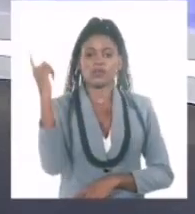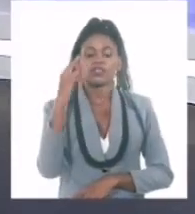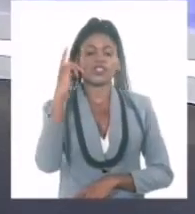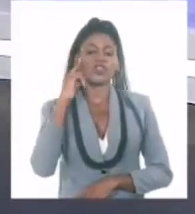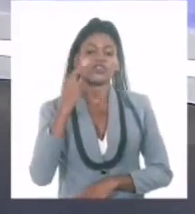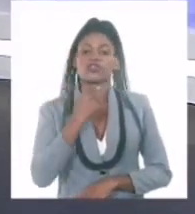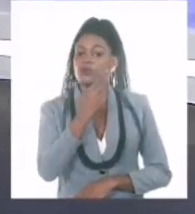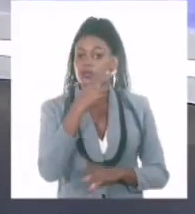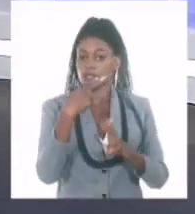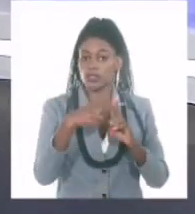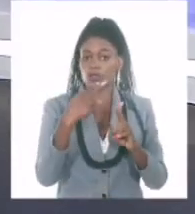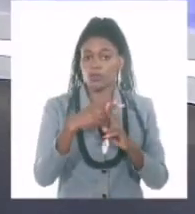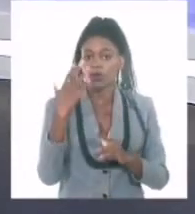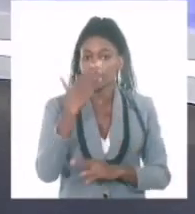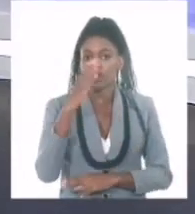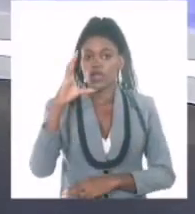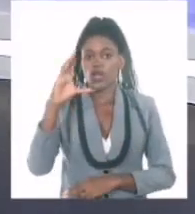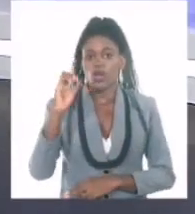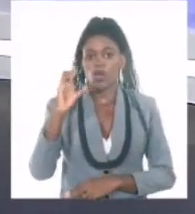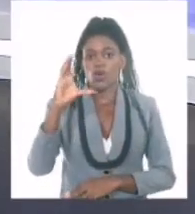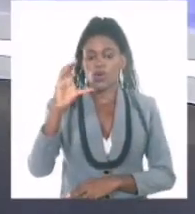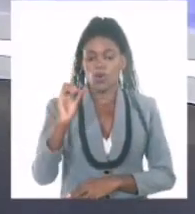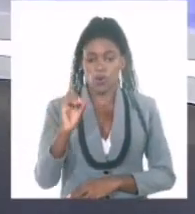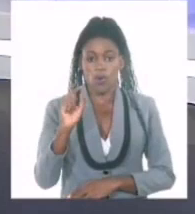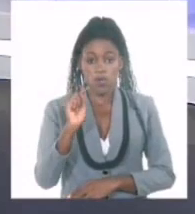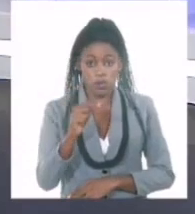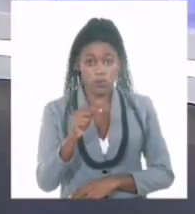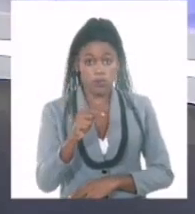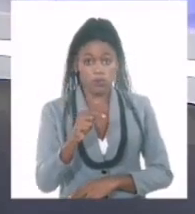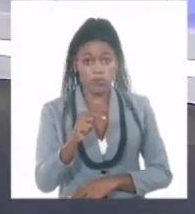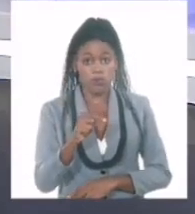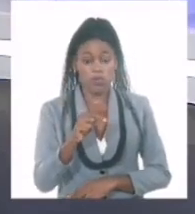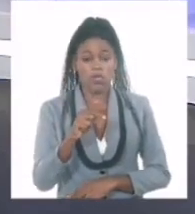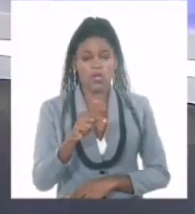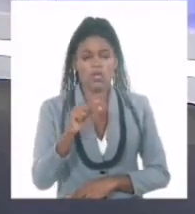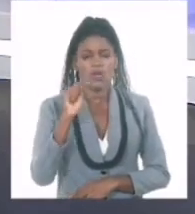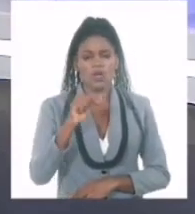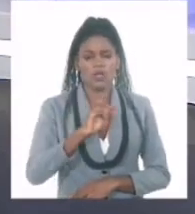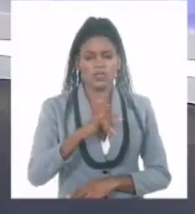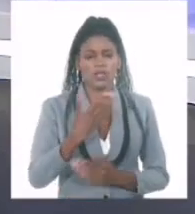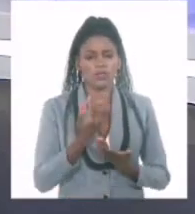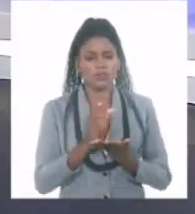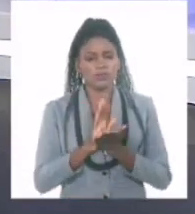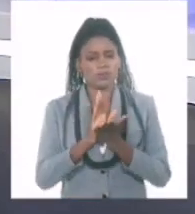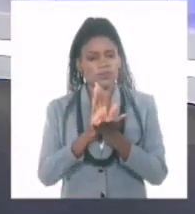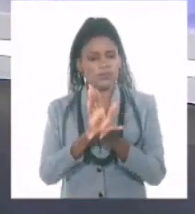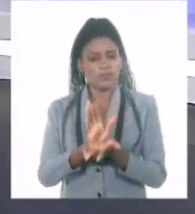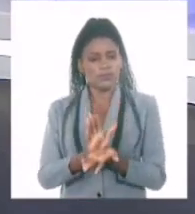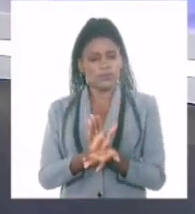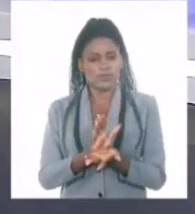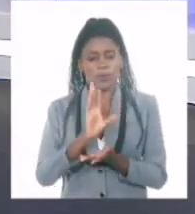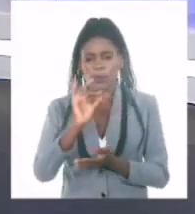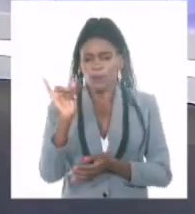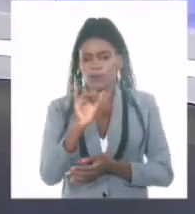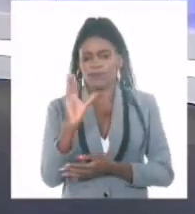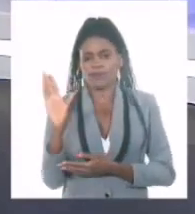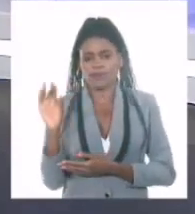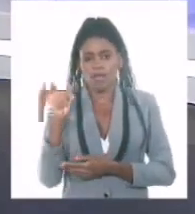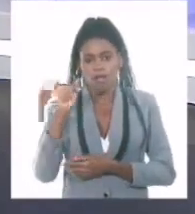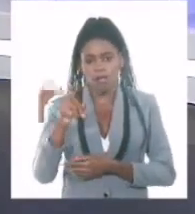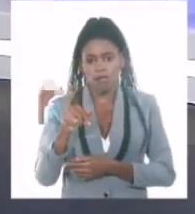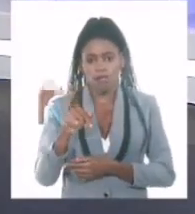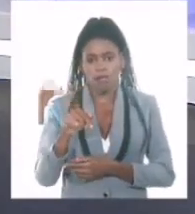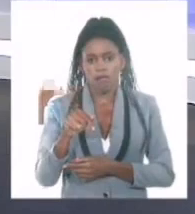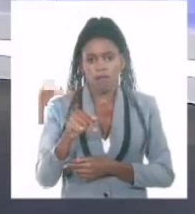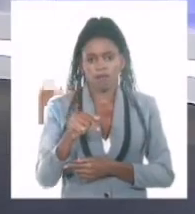Martí. Se trata de Cocos Rigoberto Rodríguez, quien estuvo siendo homenajeado, como bien usted refiere, hoy en el espacio, el